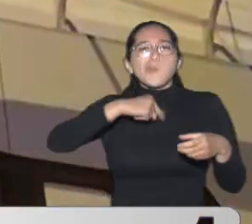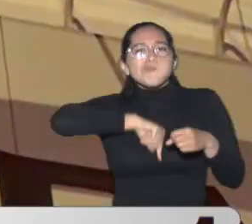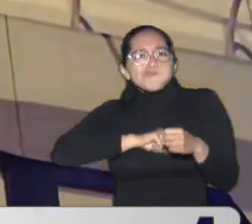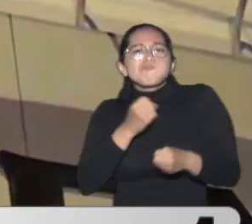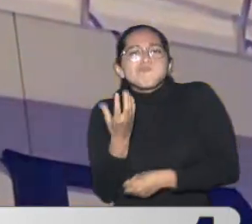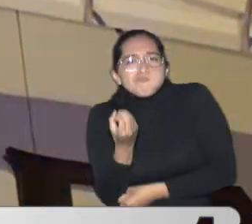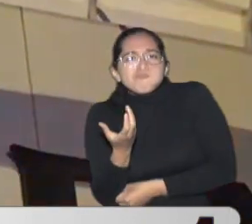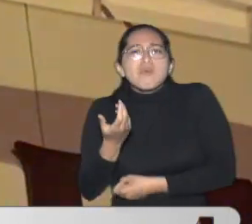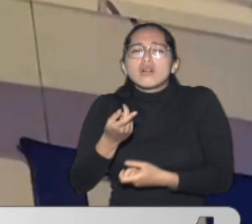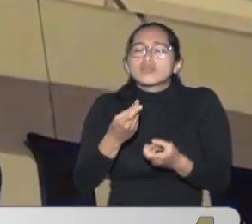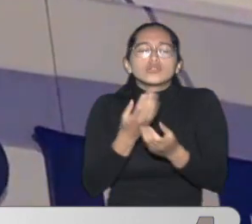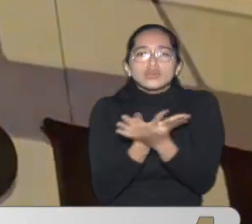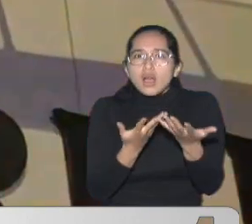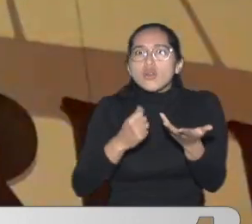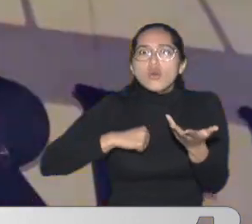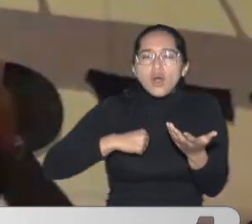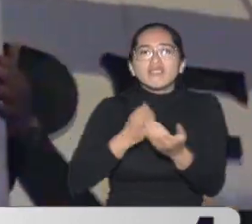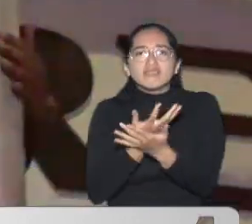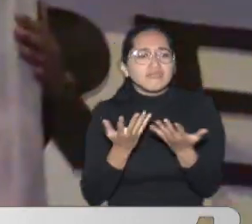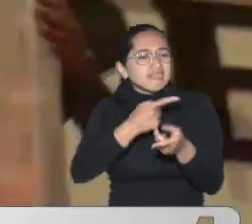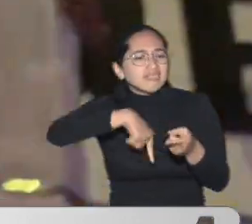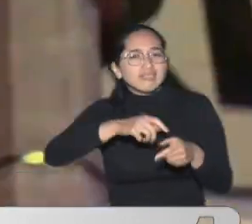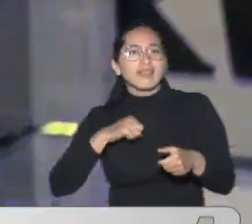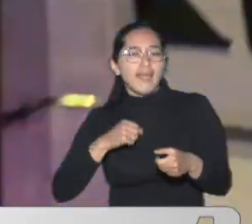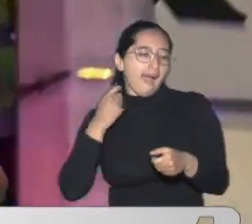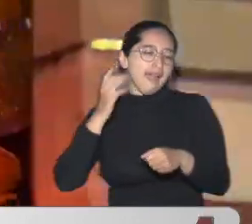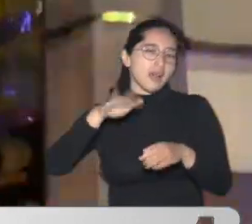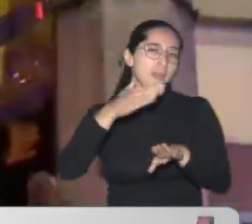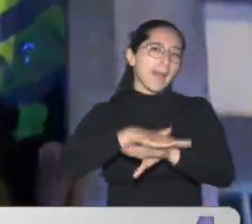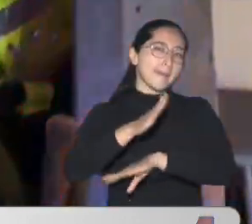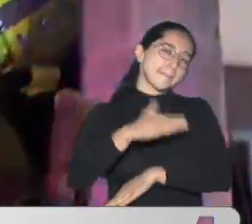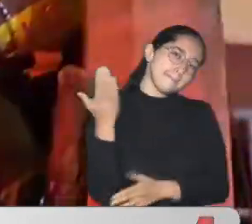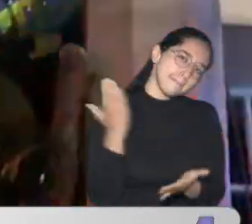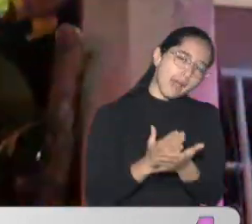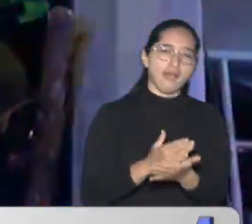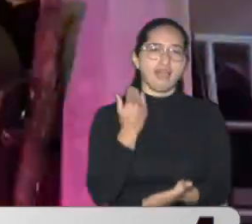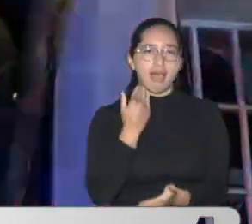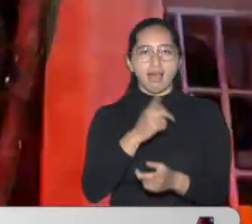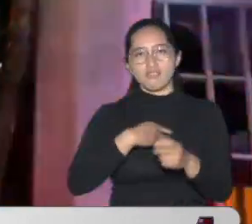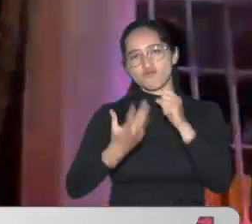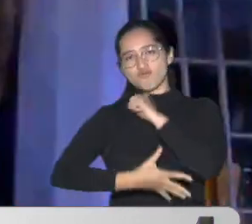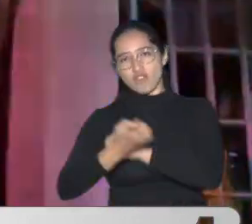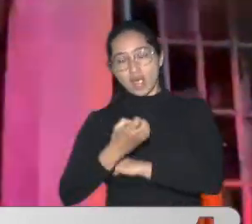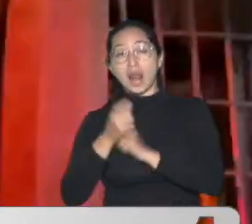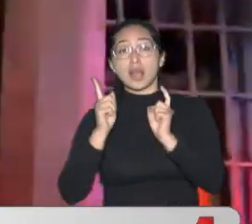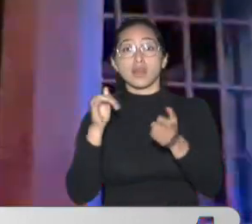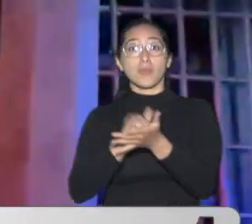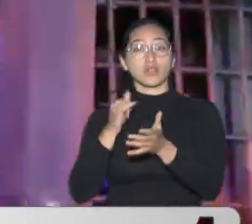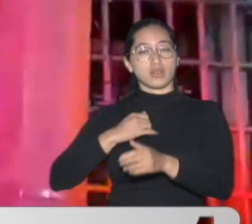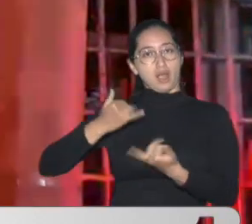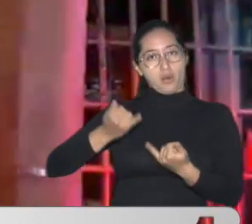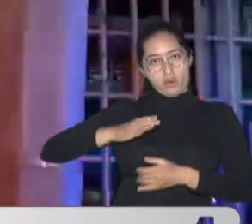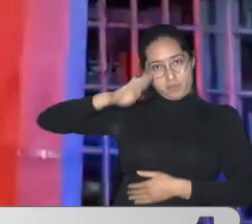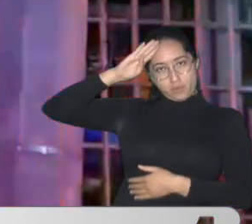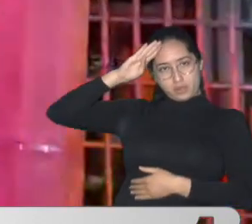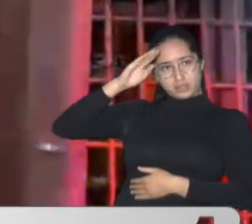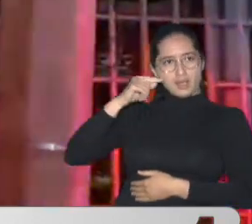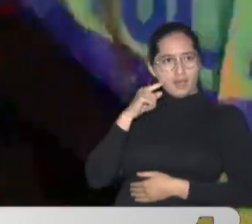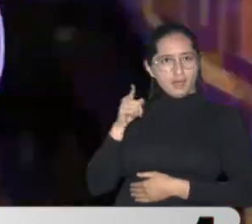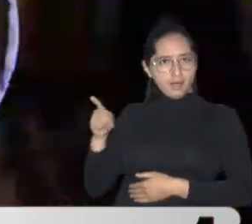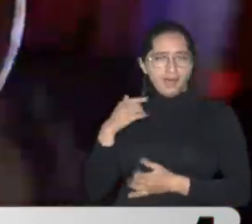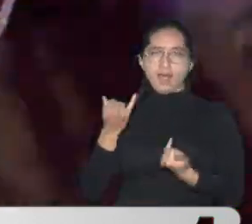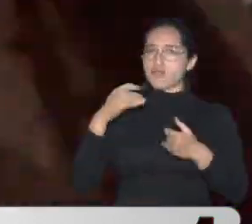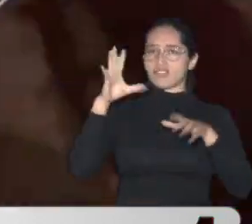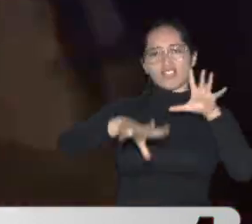utilizado Algunos drones Para saber en qué momento Se hacen los patrullajes De la policía Y así poder abordar A las víctimas Nosotros